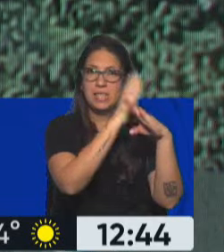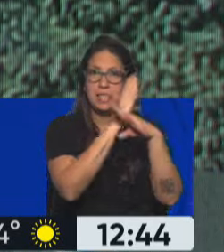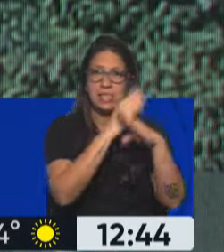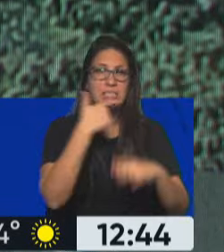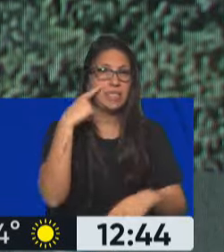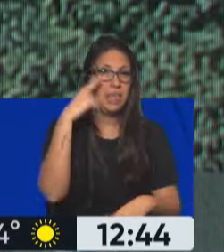Muchas gracias, Fer. Hasta luego.